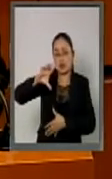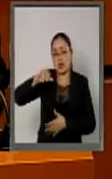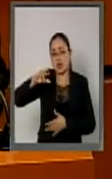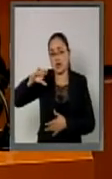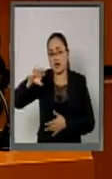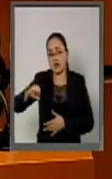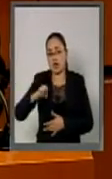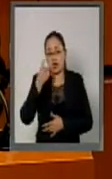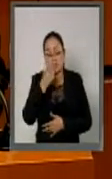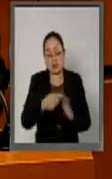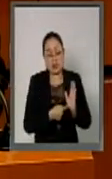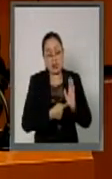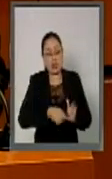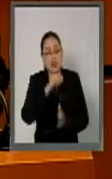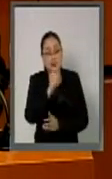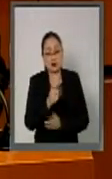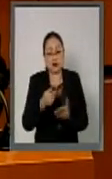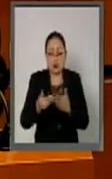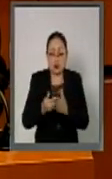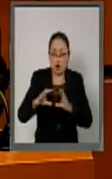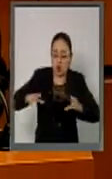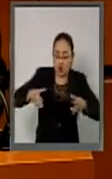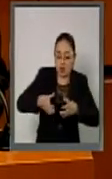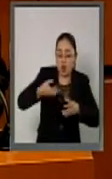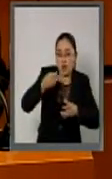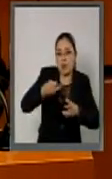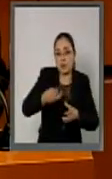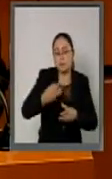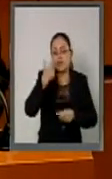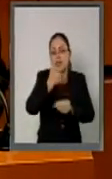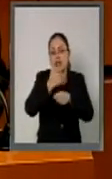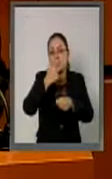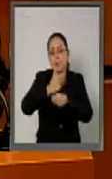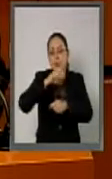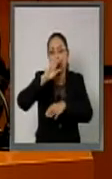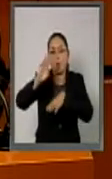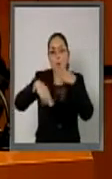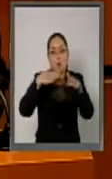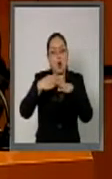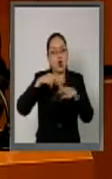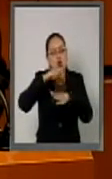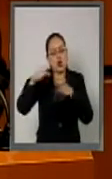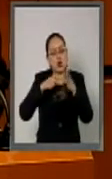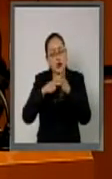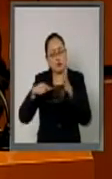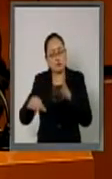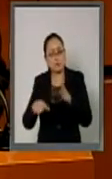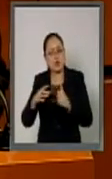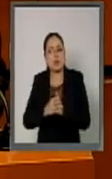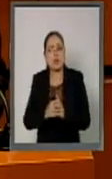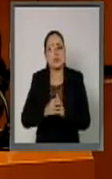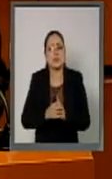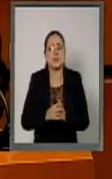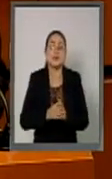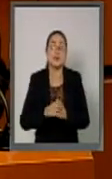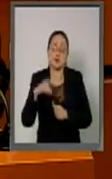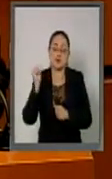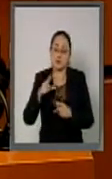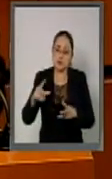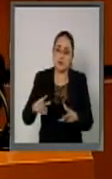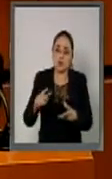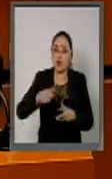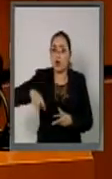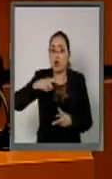convirtiéndonos como bloque en la séptima economía mundial, y en conjunto ya somos